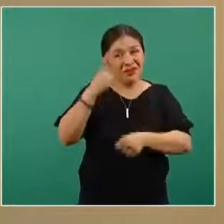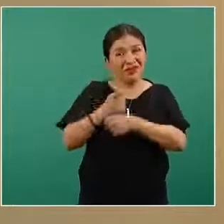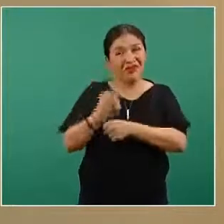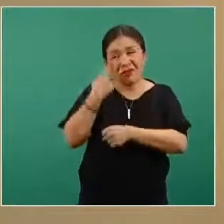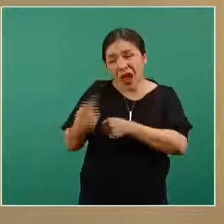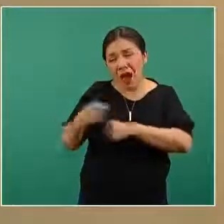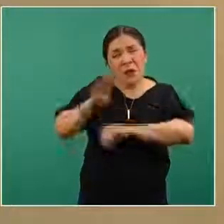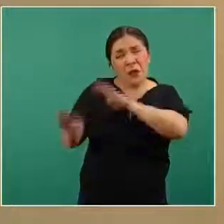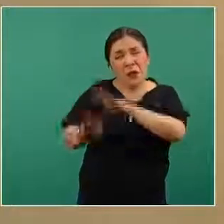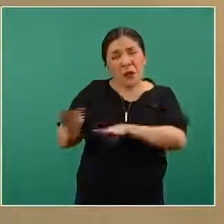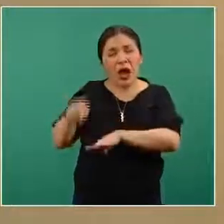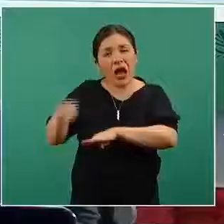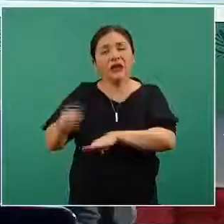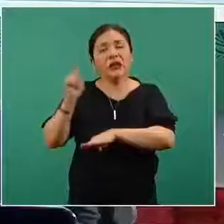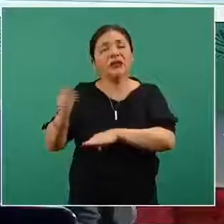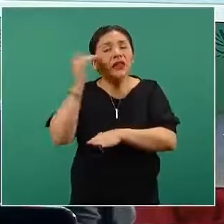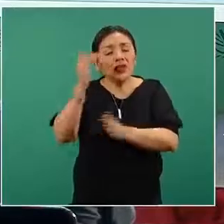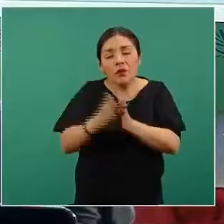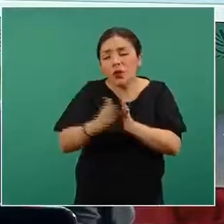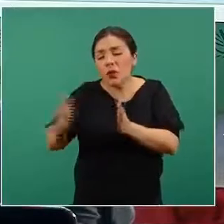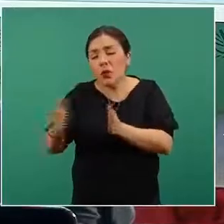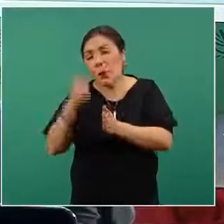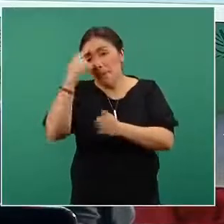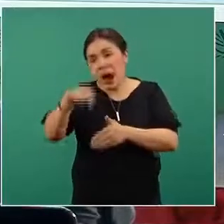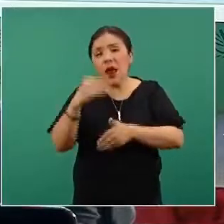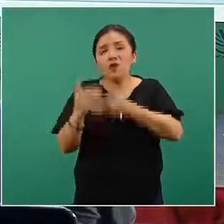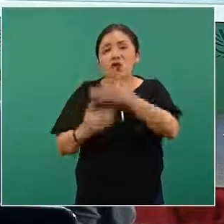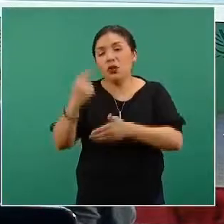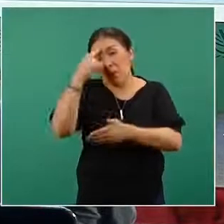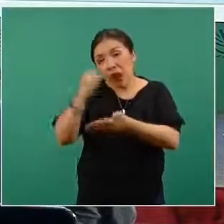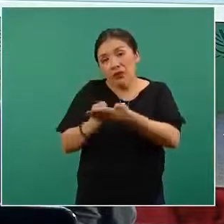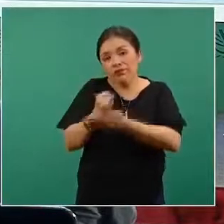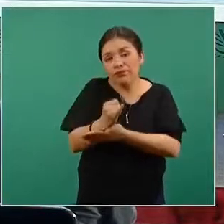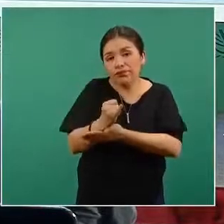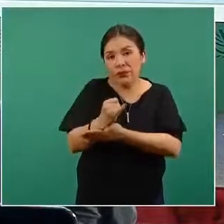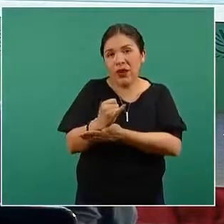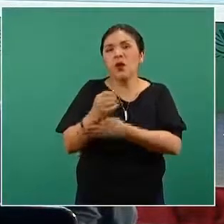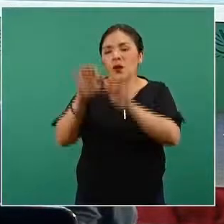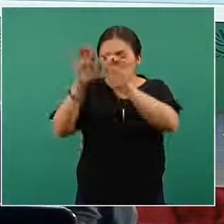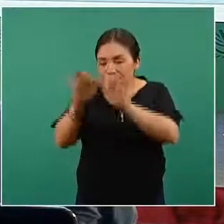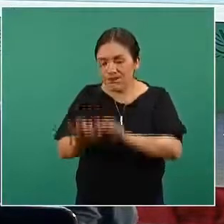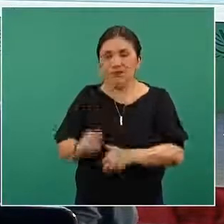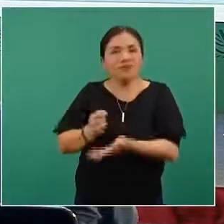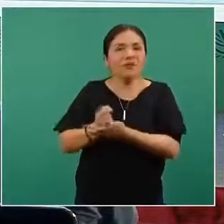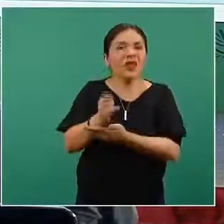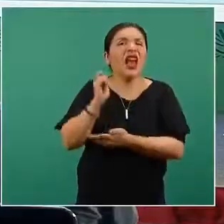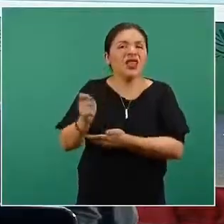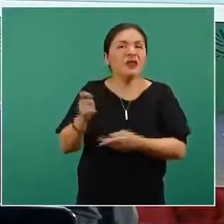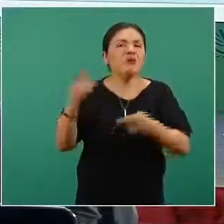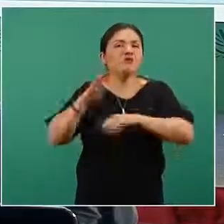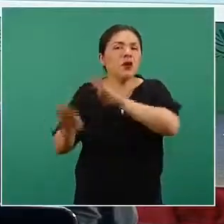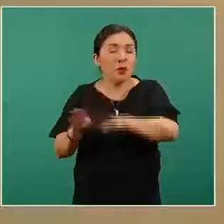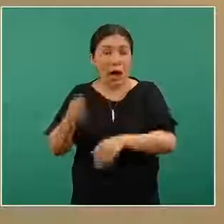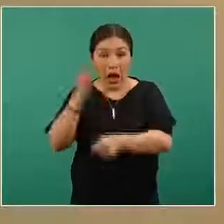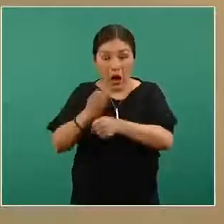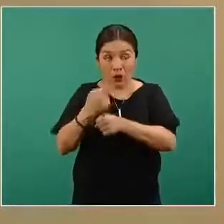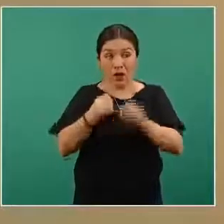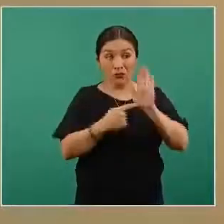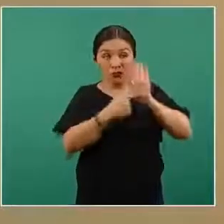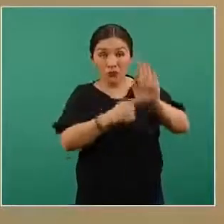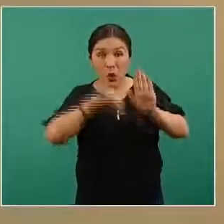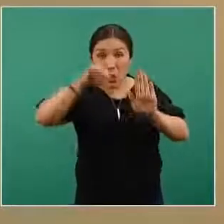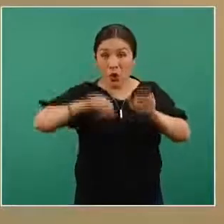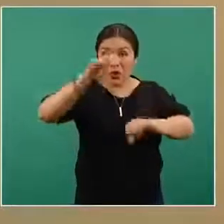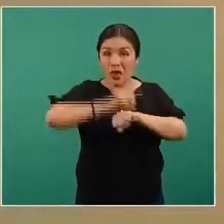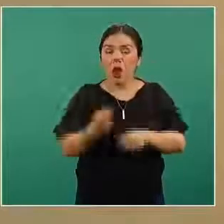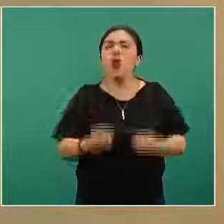estamos en un proceso que le denominamos proceso de dictaminación. Ante ello, la cifra de defunciones que estamos presentando